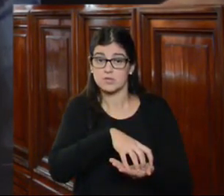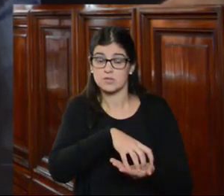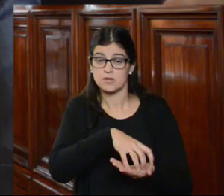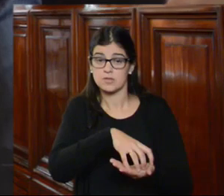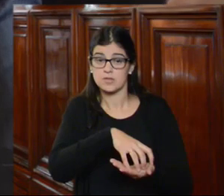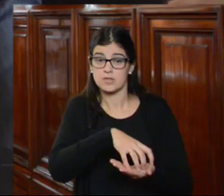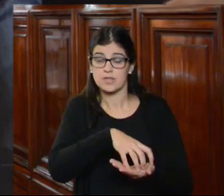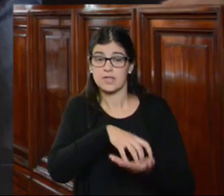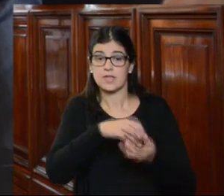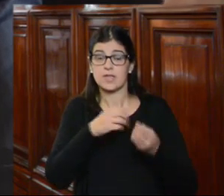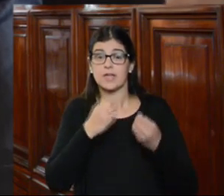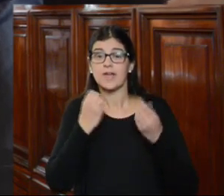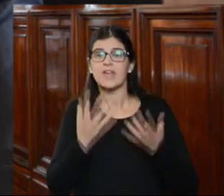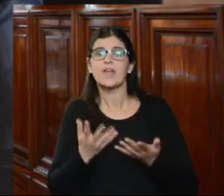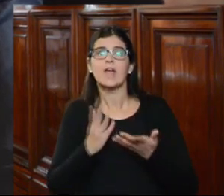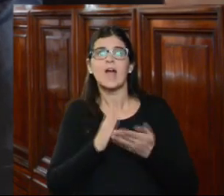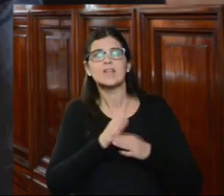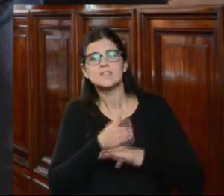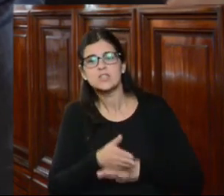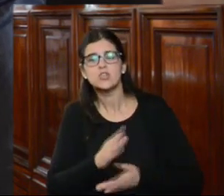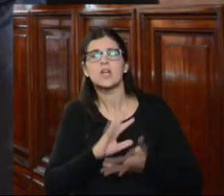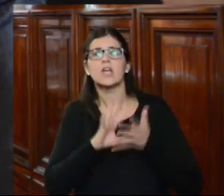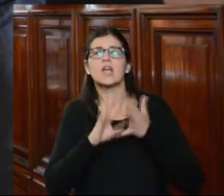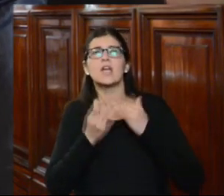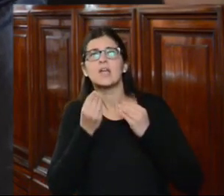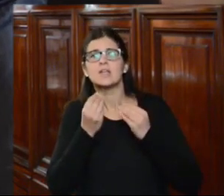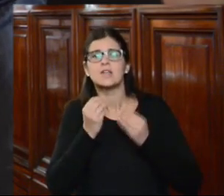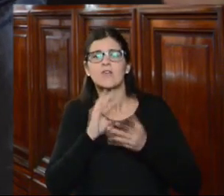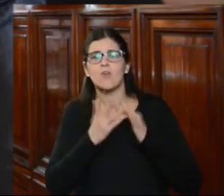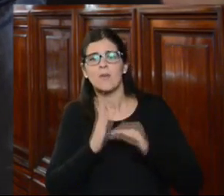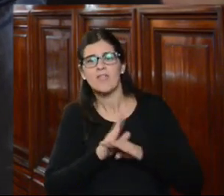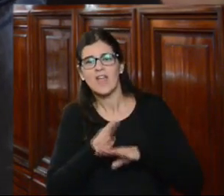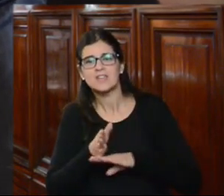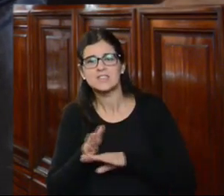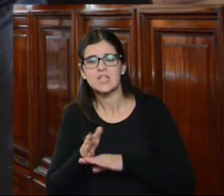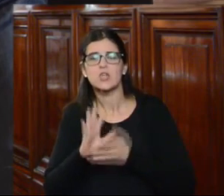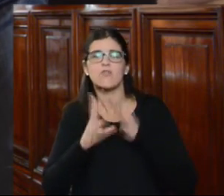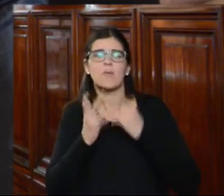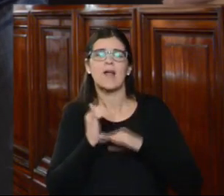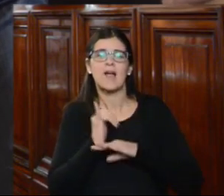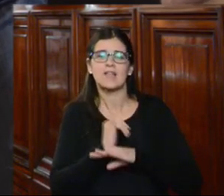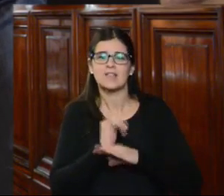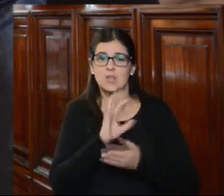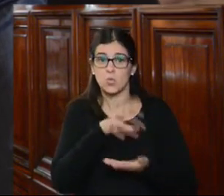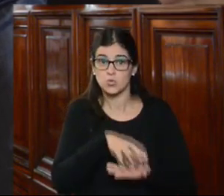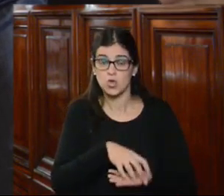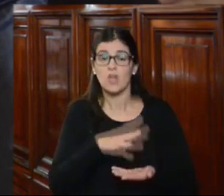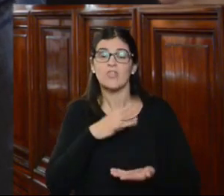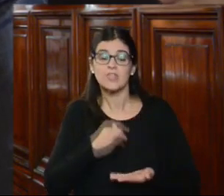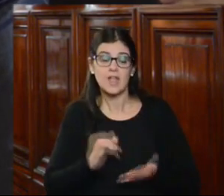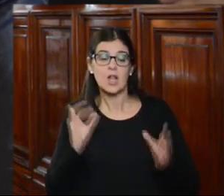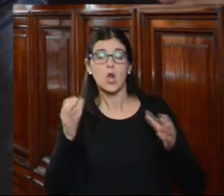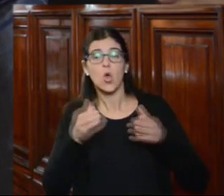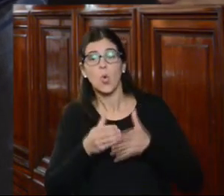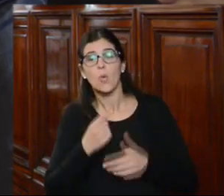qué acceso o qué grado de acceso a la institución tienen los grupos